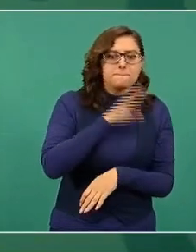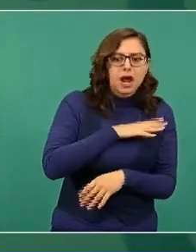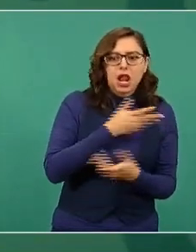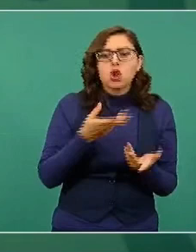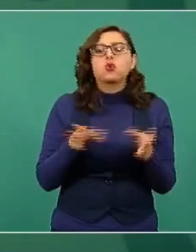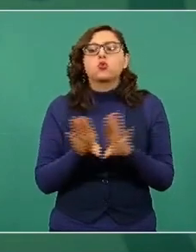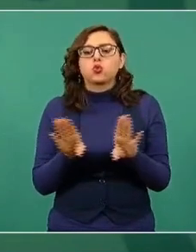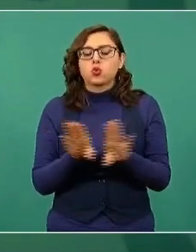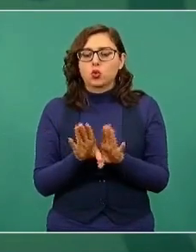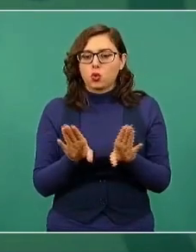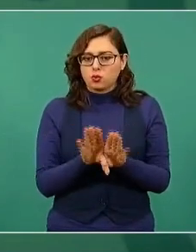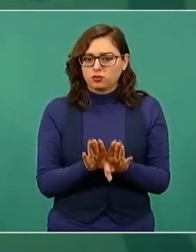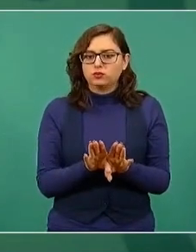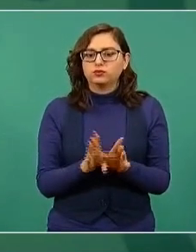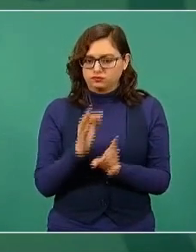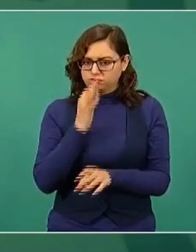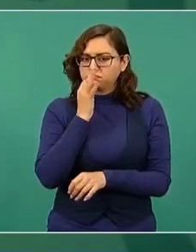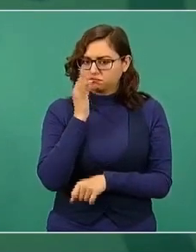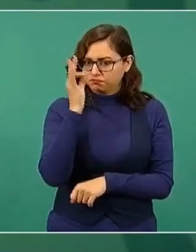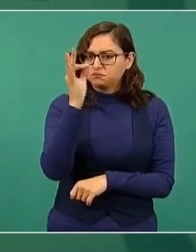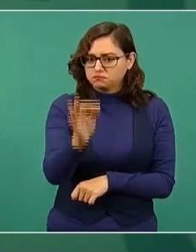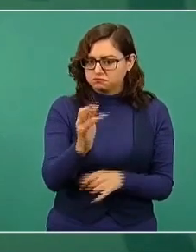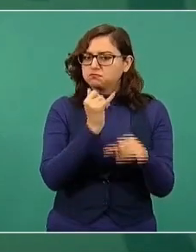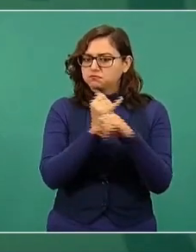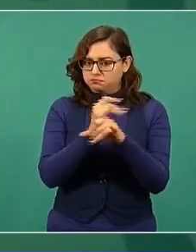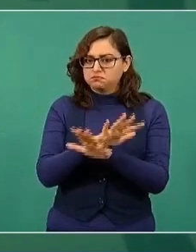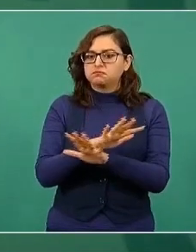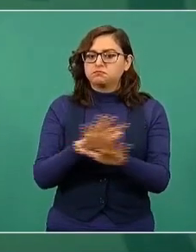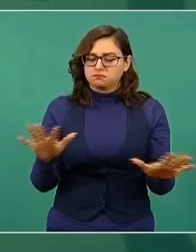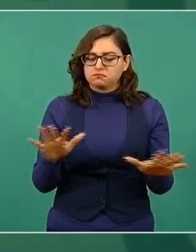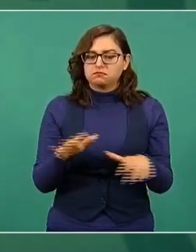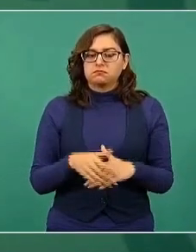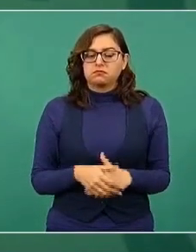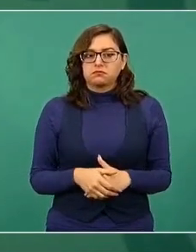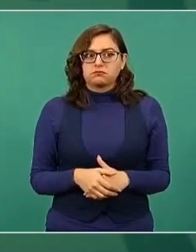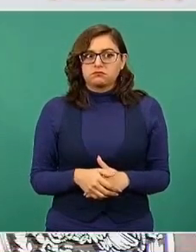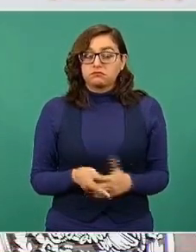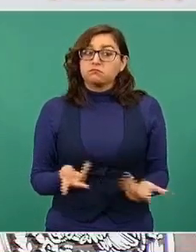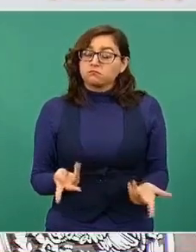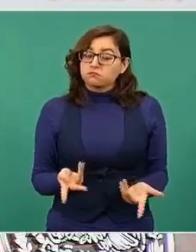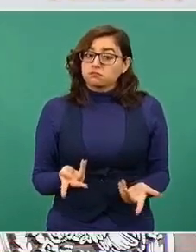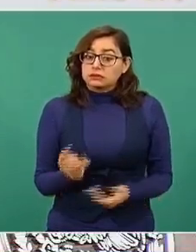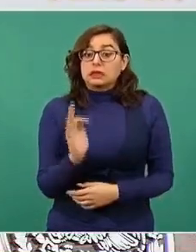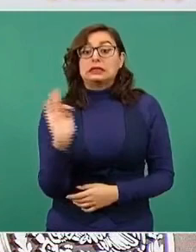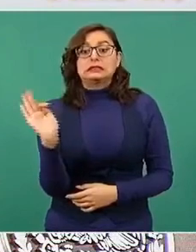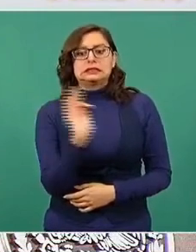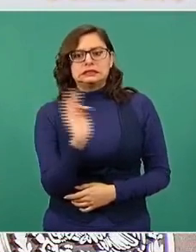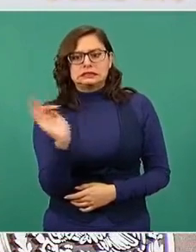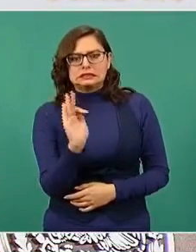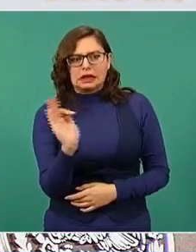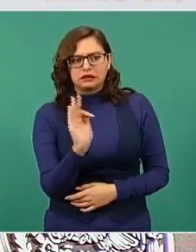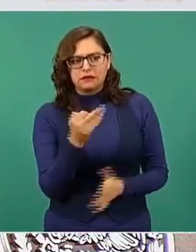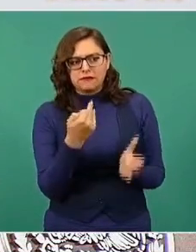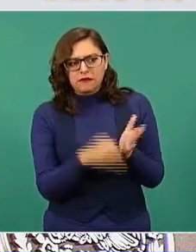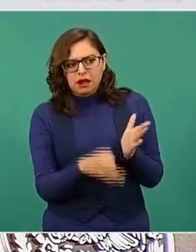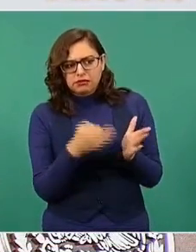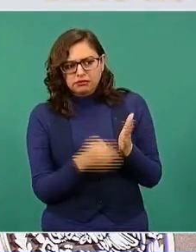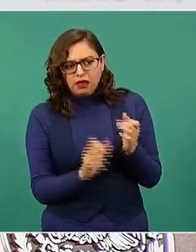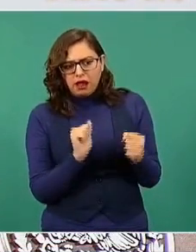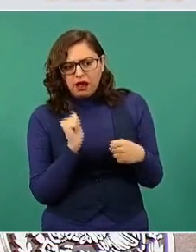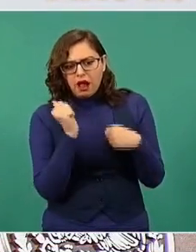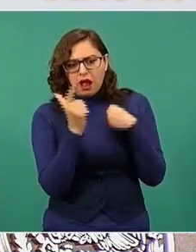no descartamos el que si podemos nosotros ayudar,